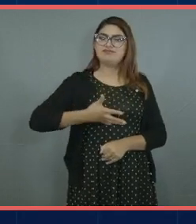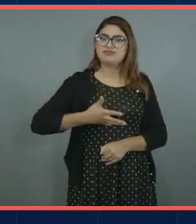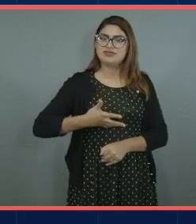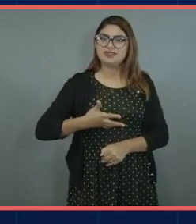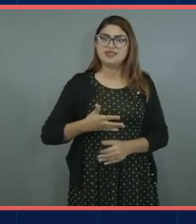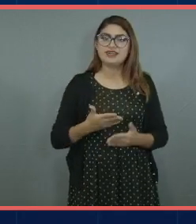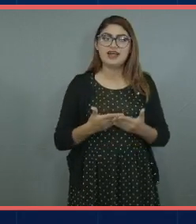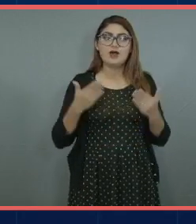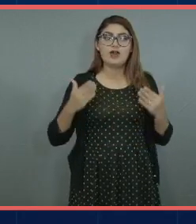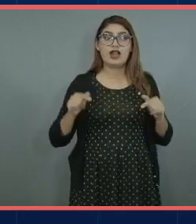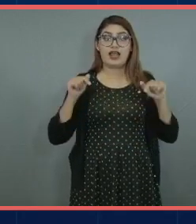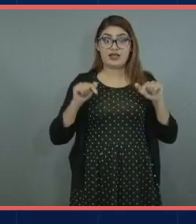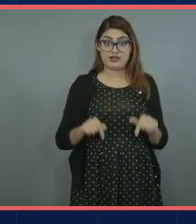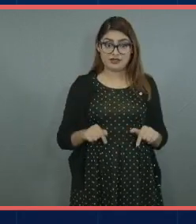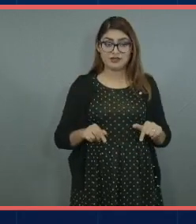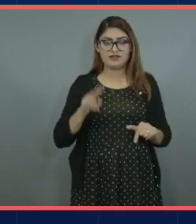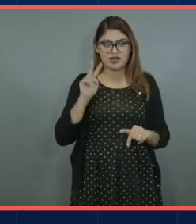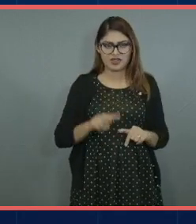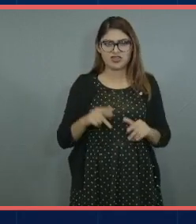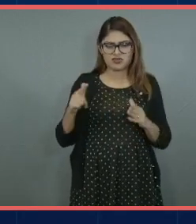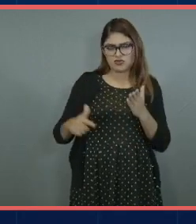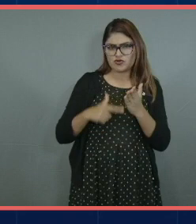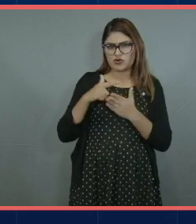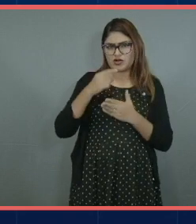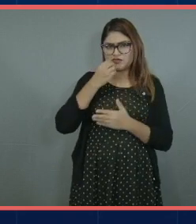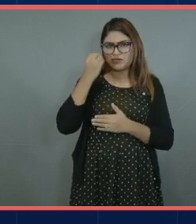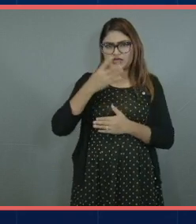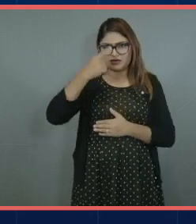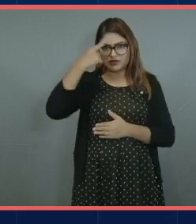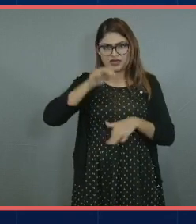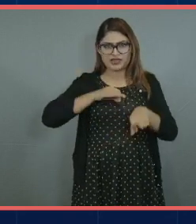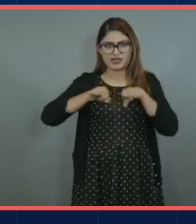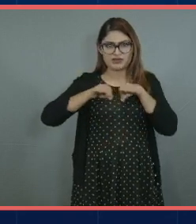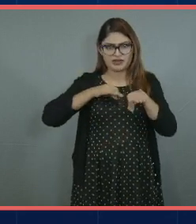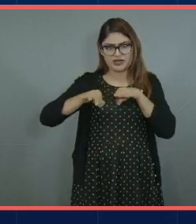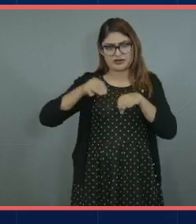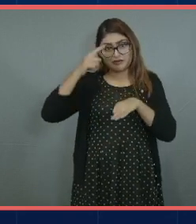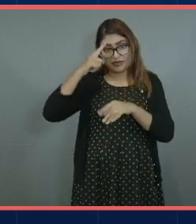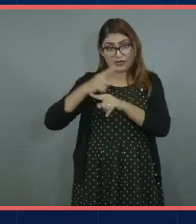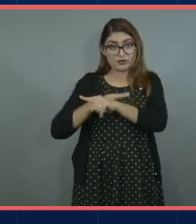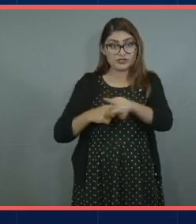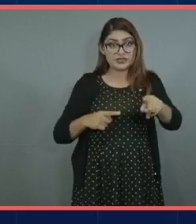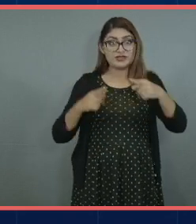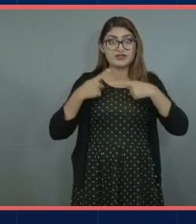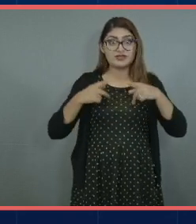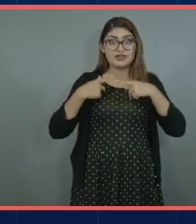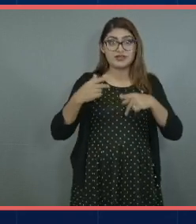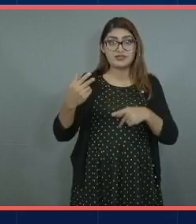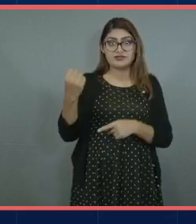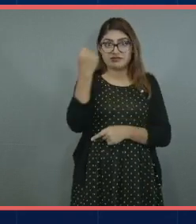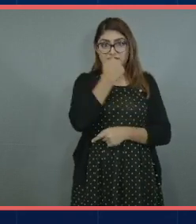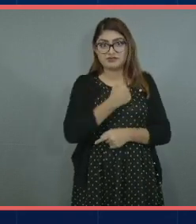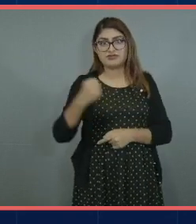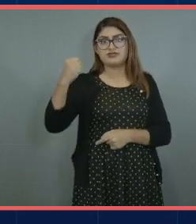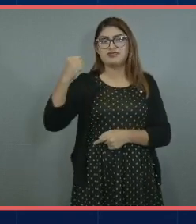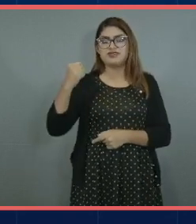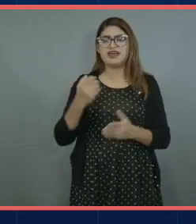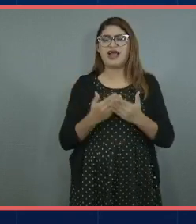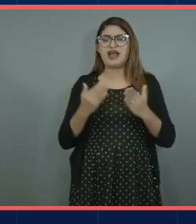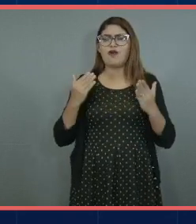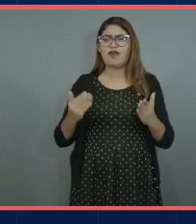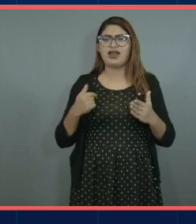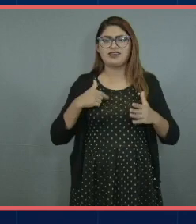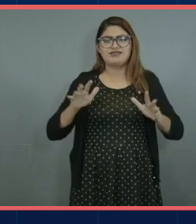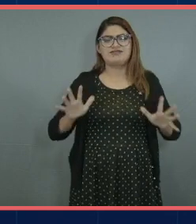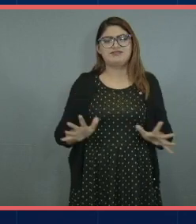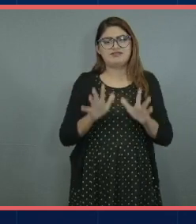este es un gran lugar para trabajar y es un lugar para trabajar para gente talentosa como ustedes así que los invito